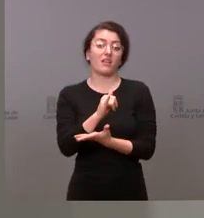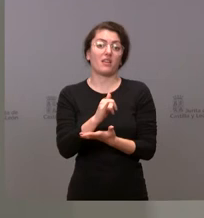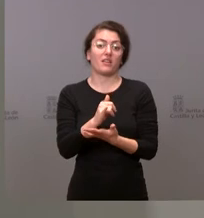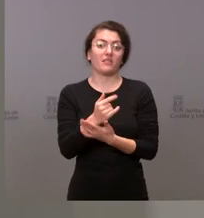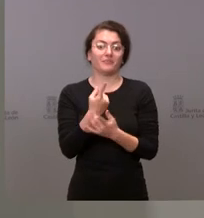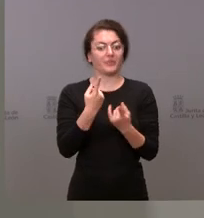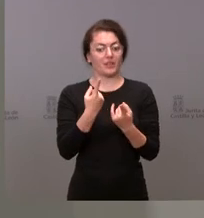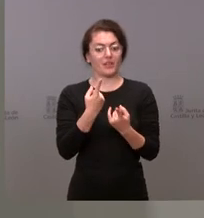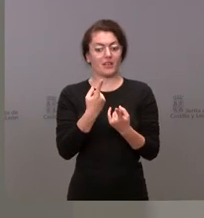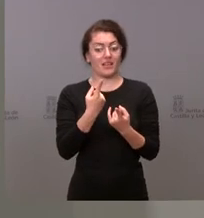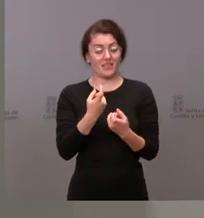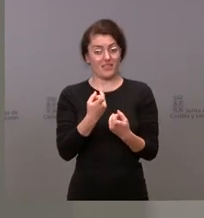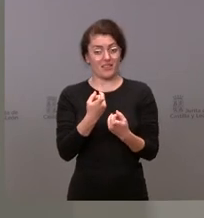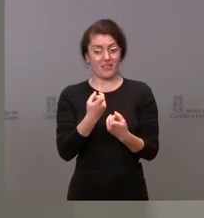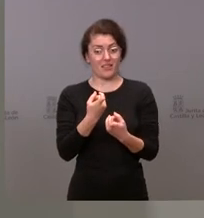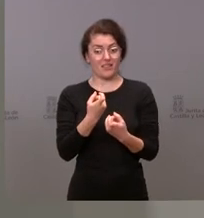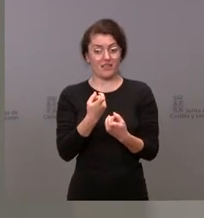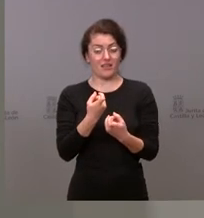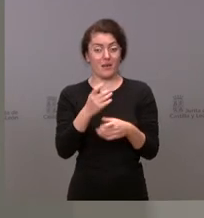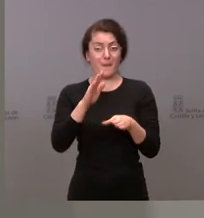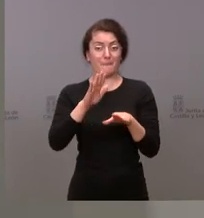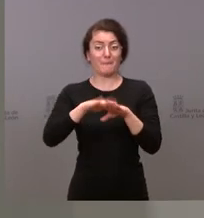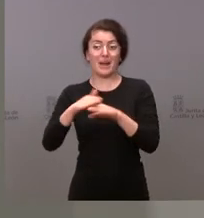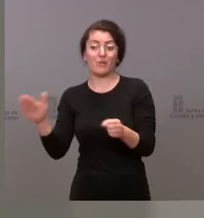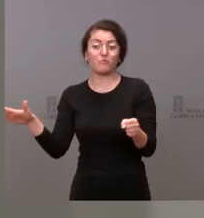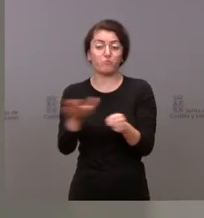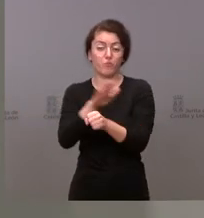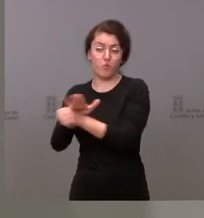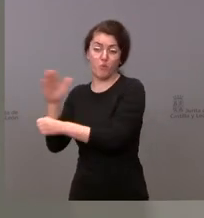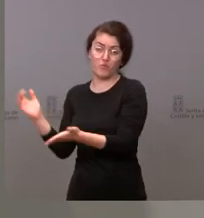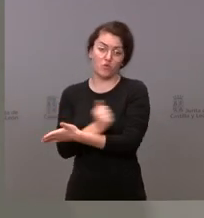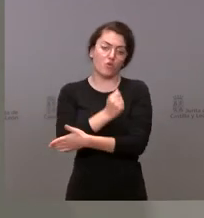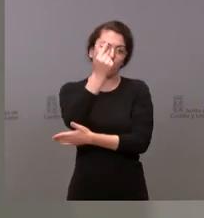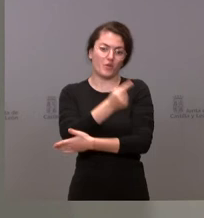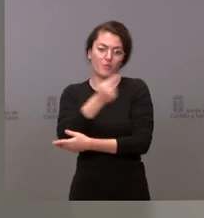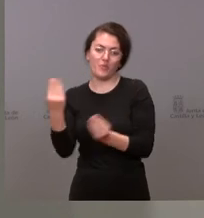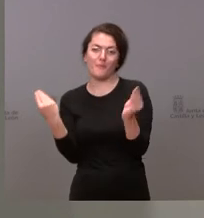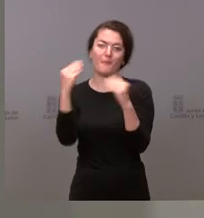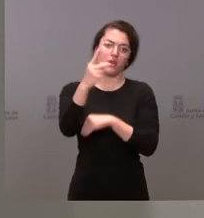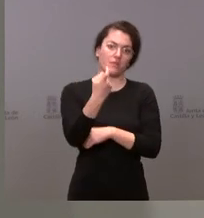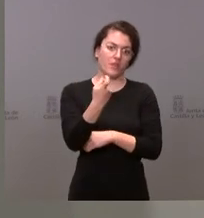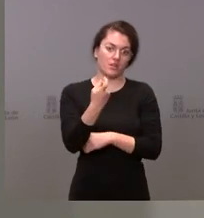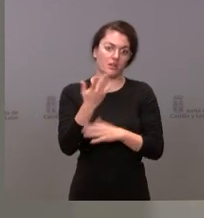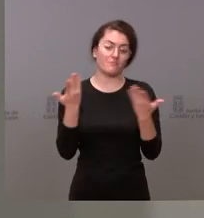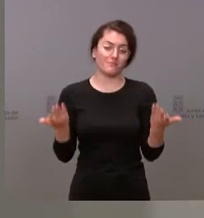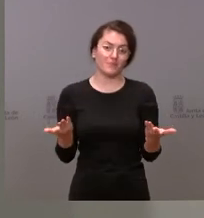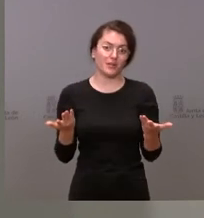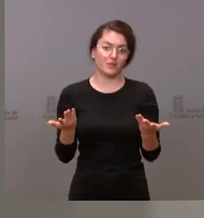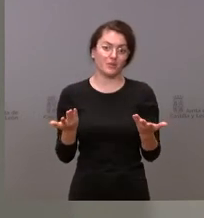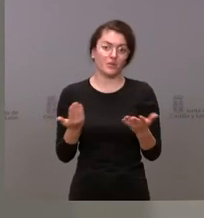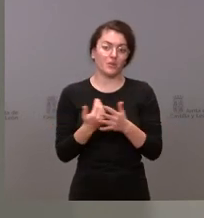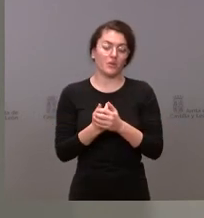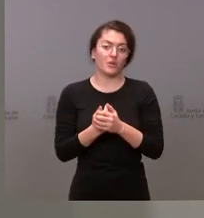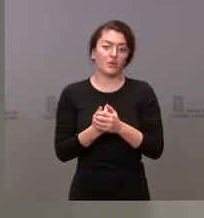necesitaríamos más presupuesto para alcanzar a todas las necesidades de todas las provincias pero bueno